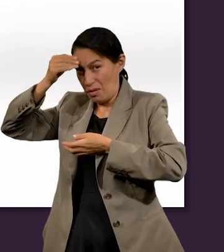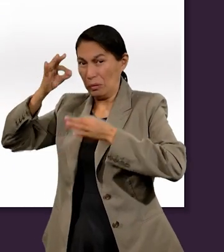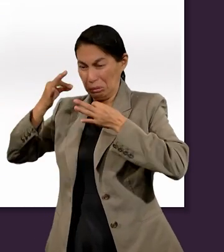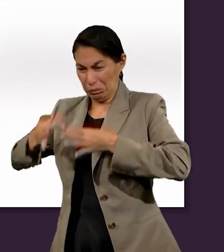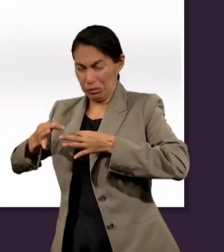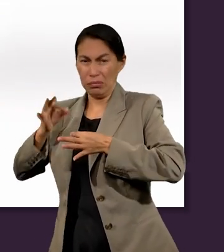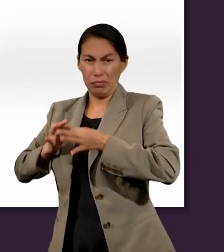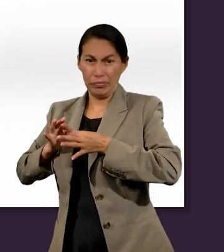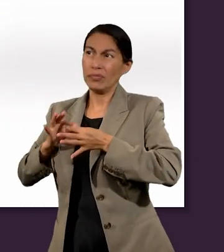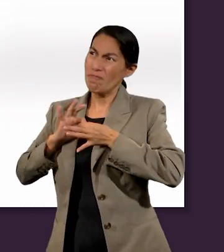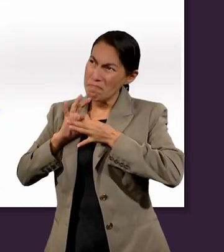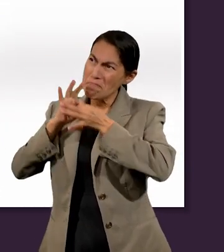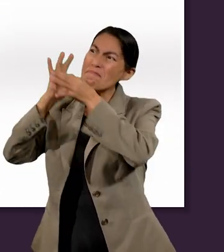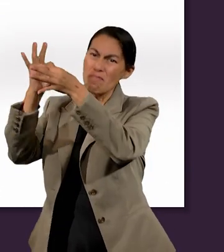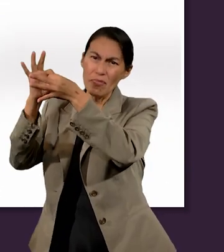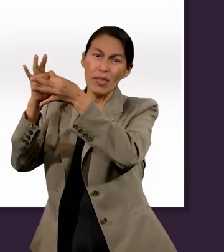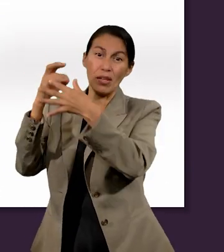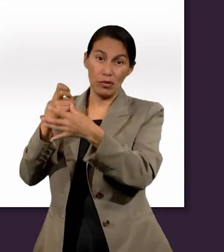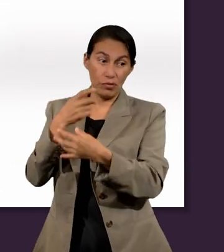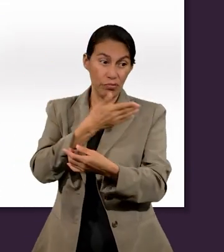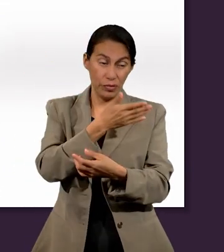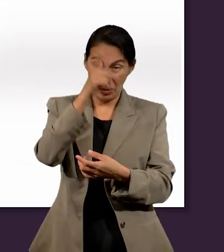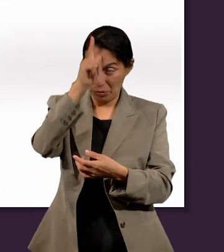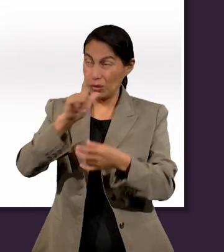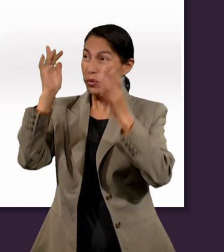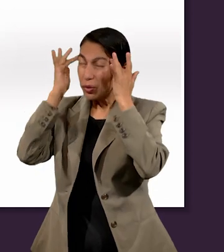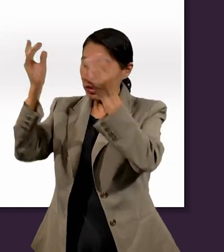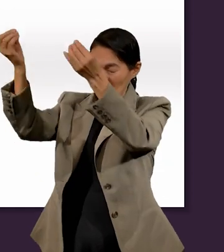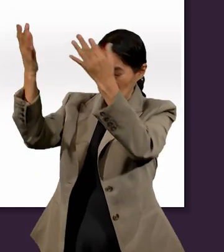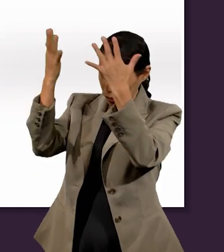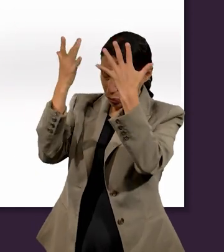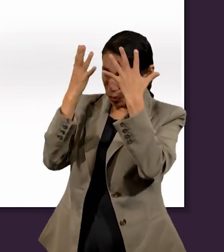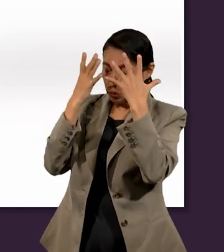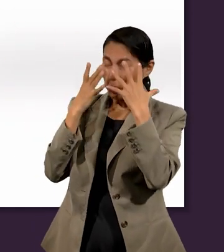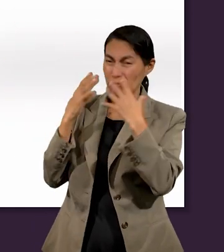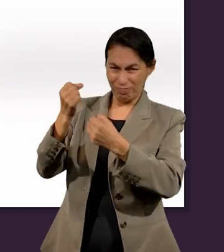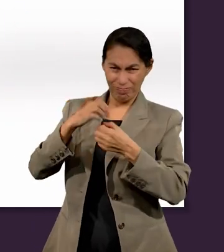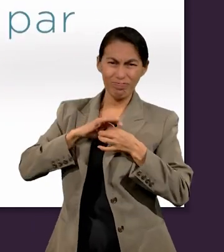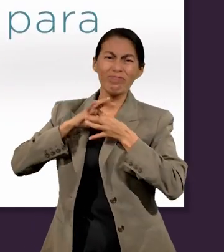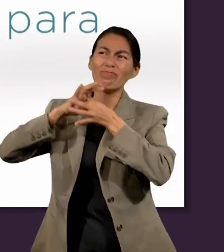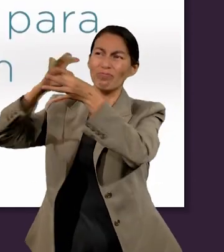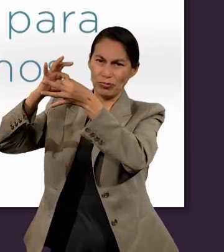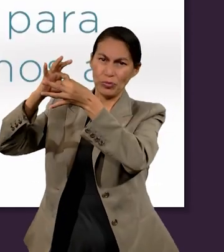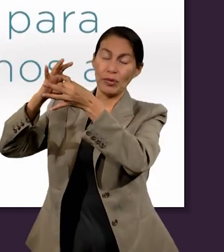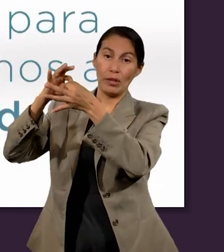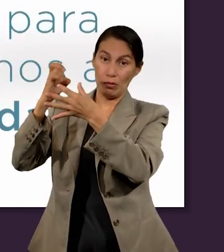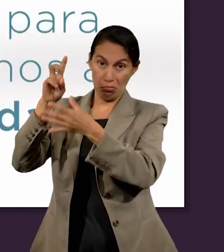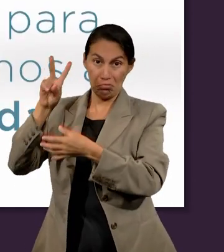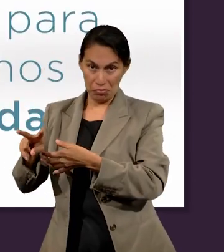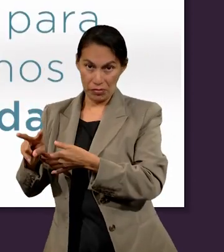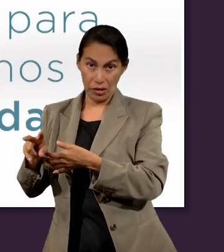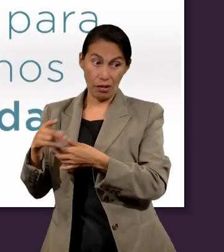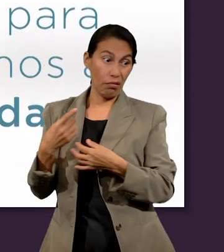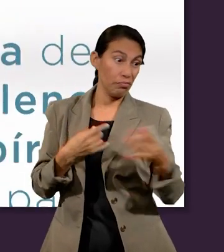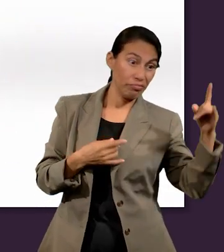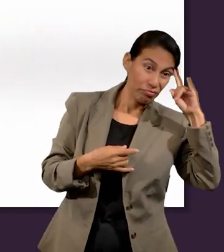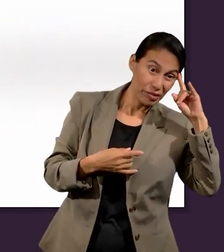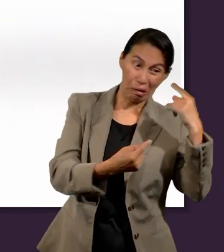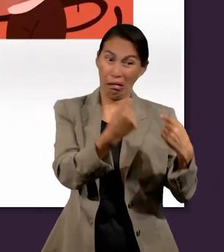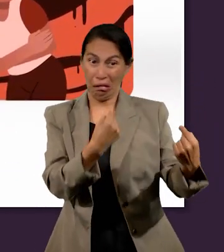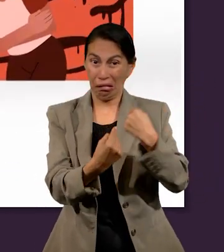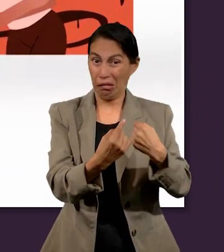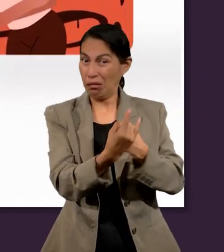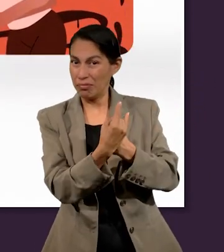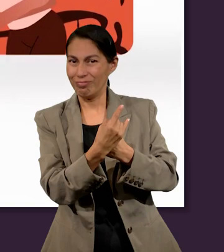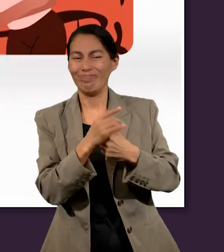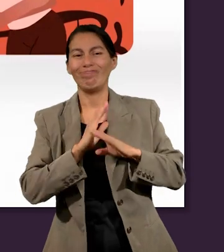estar cimentados en la palabra de Dios y llenos del Espíritu Santo para aferrarnos a la verdad y no